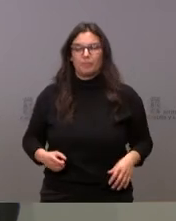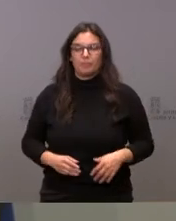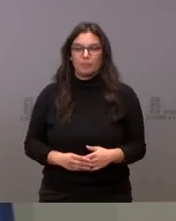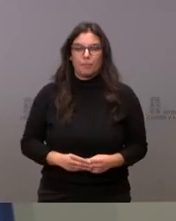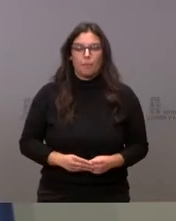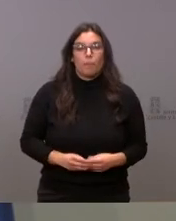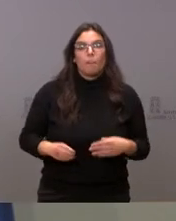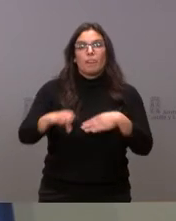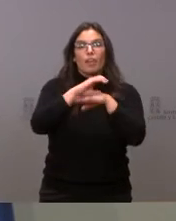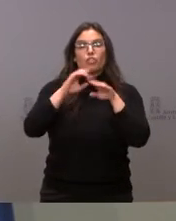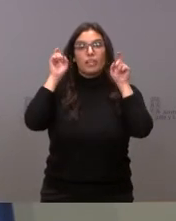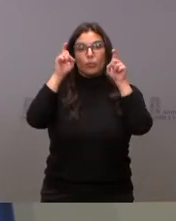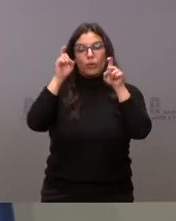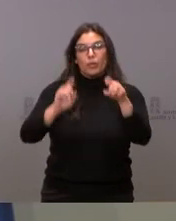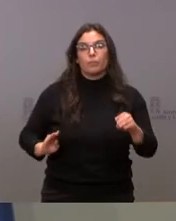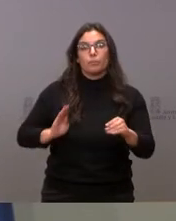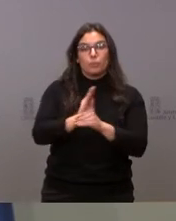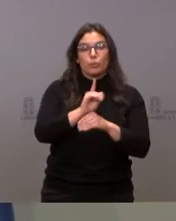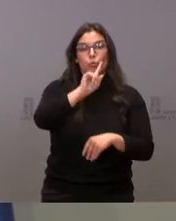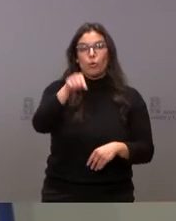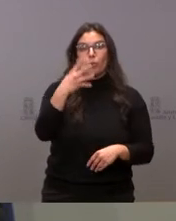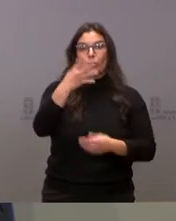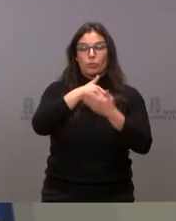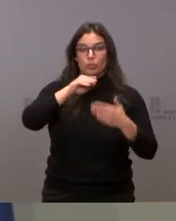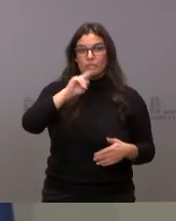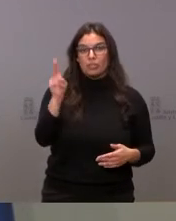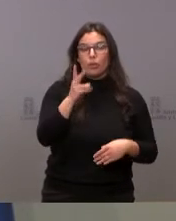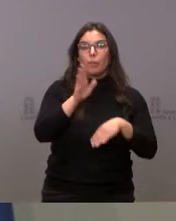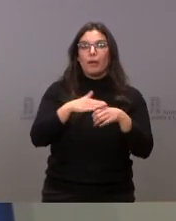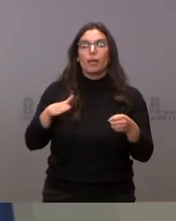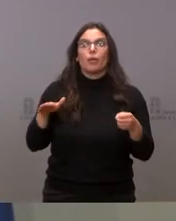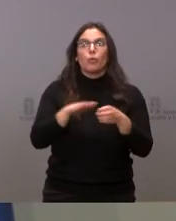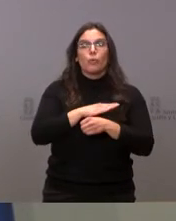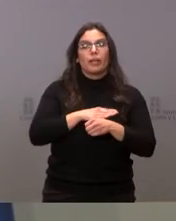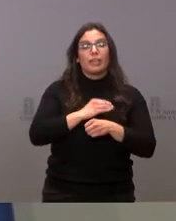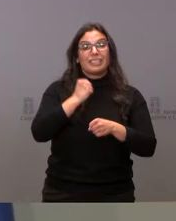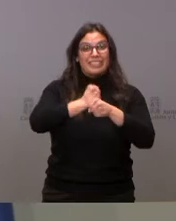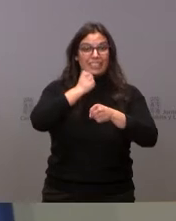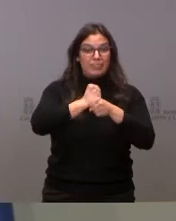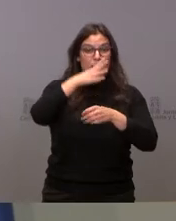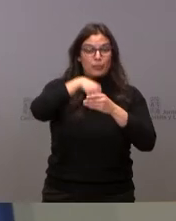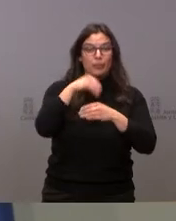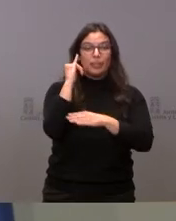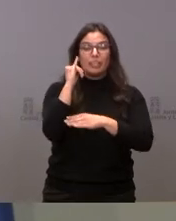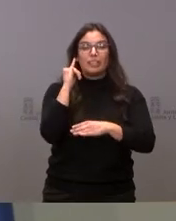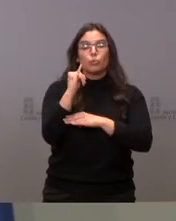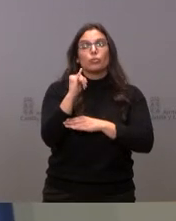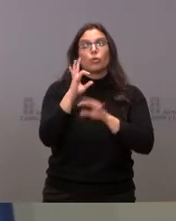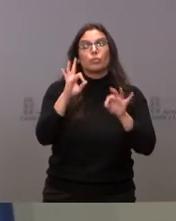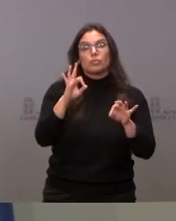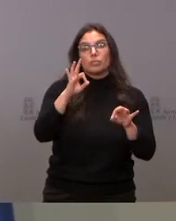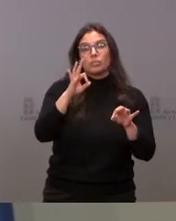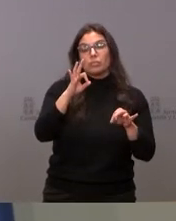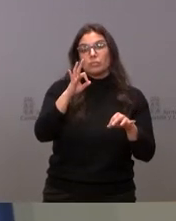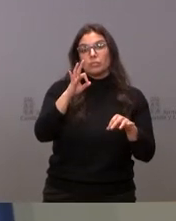La Consejería de Educación destina 1,4 millones de euros para financiar la actividad a los institutos de Muga de Sayago, en Zamora y